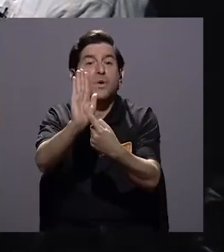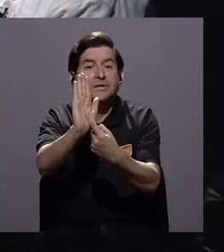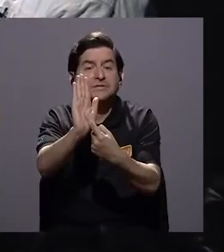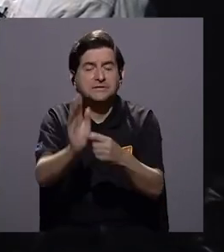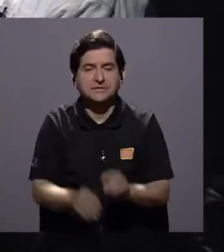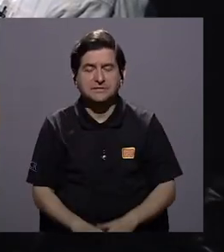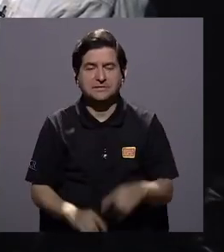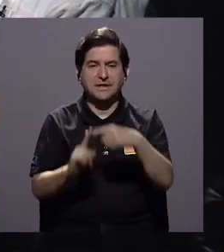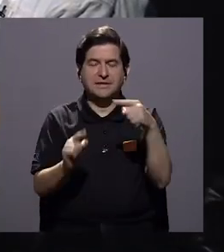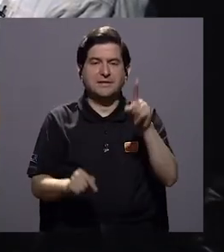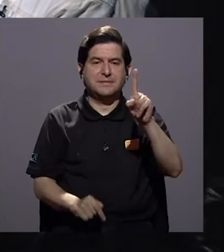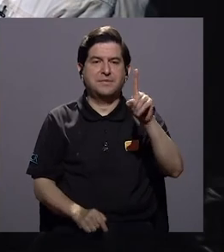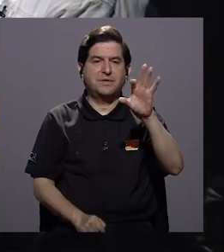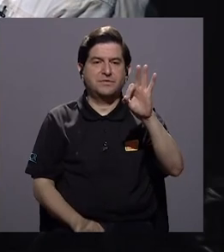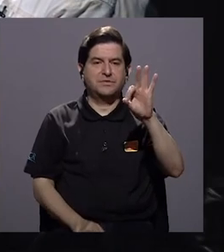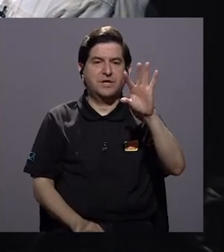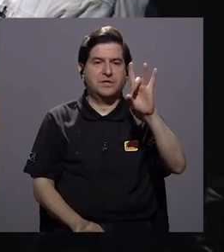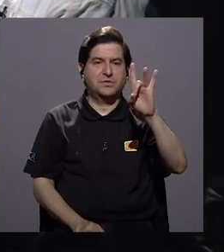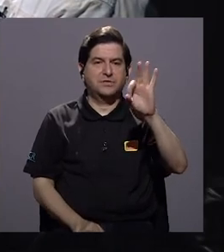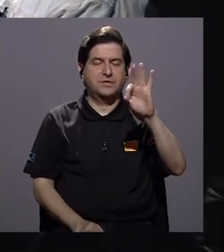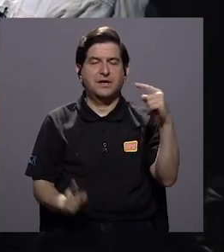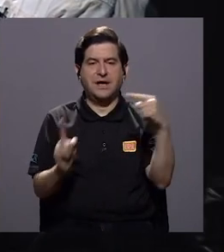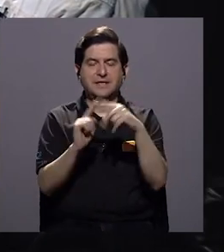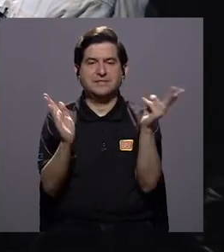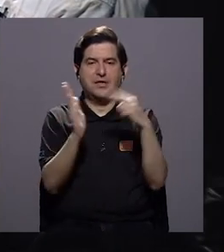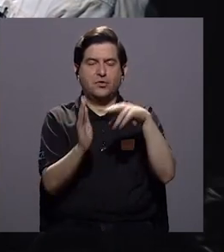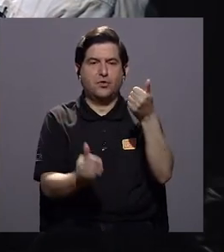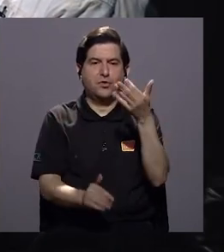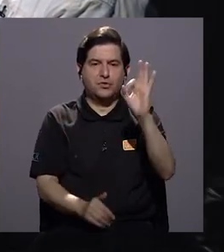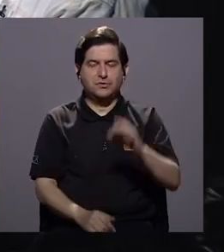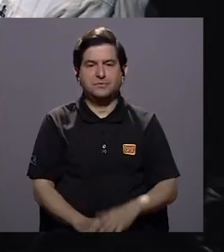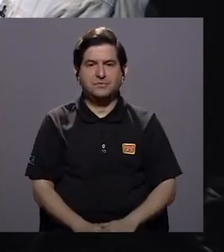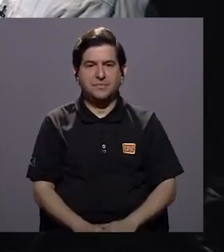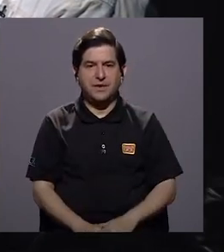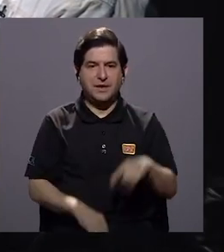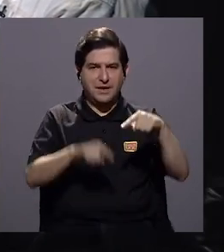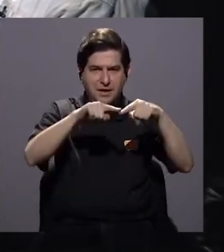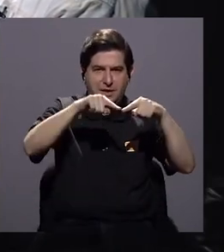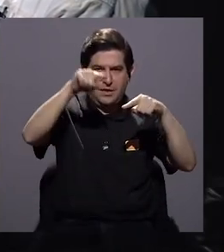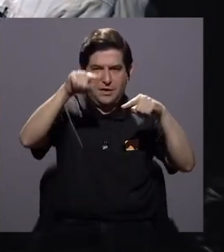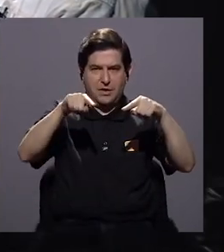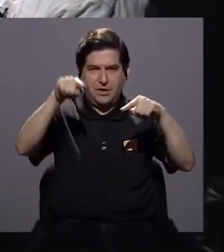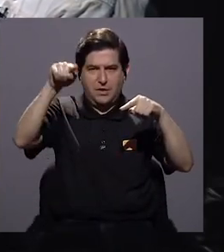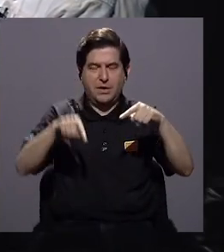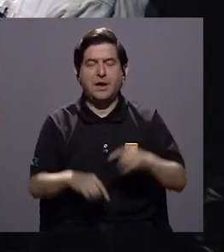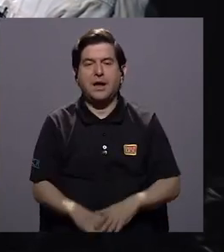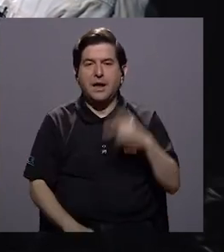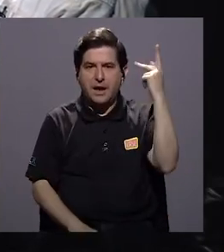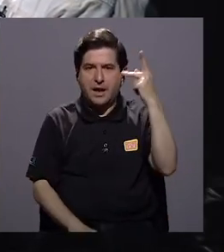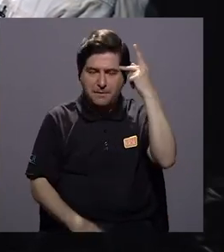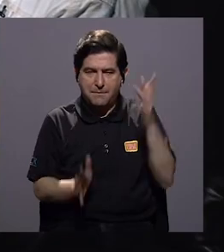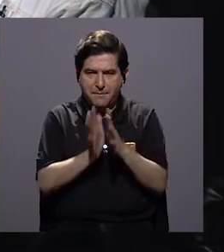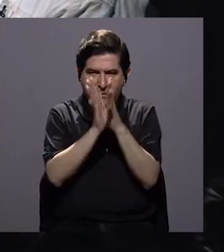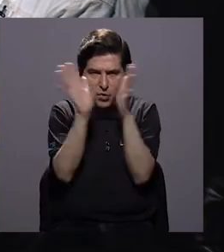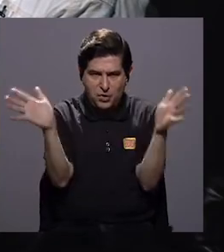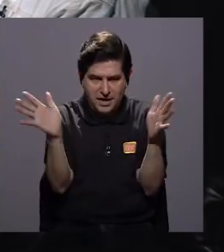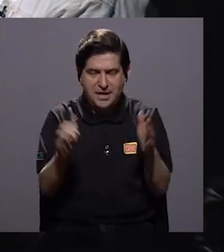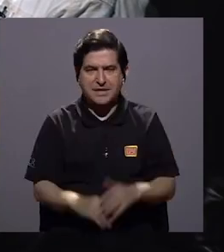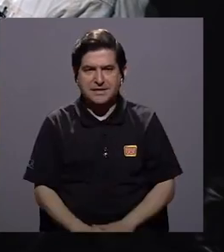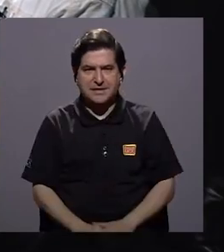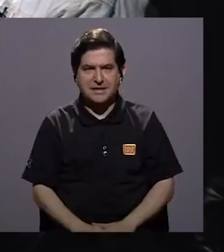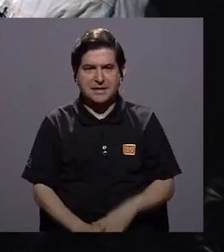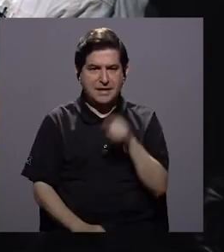cómo desde el 89 hasta el 2019, los picos en esa política pública están,